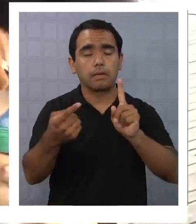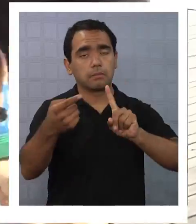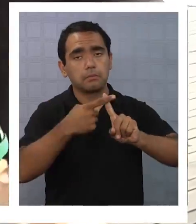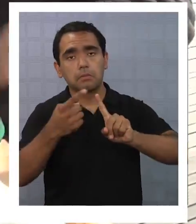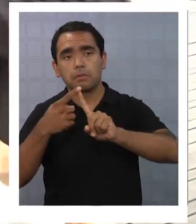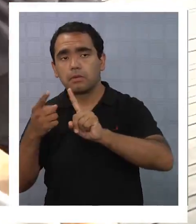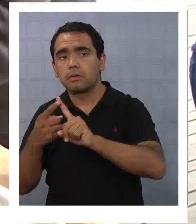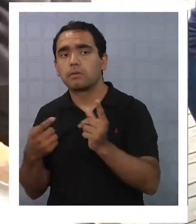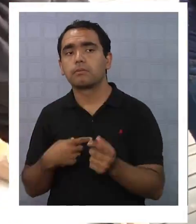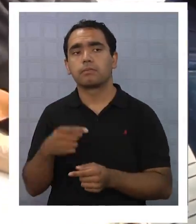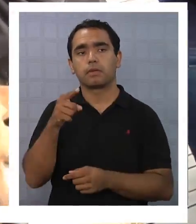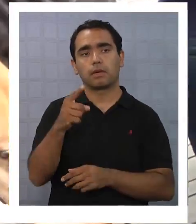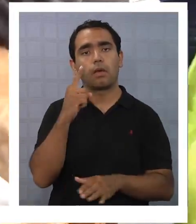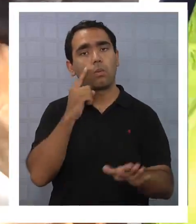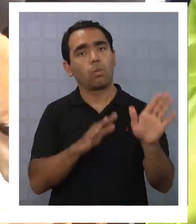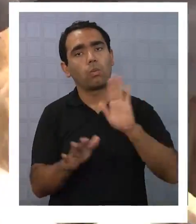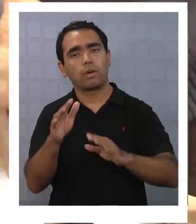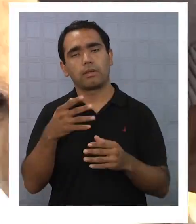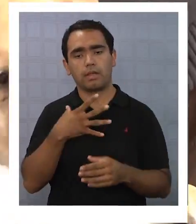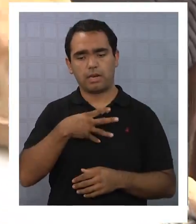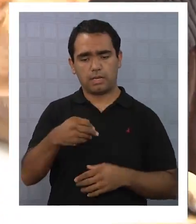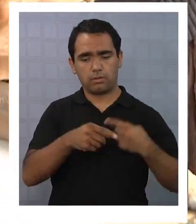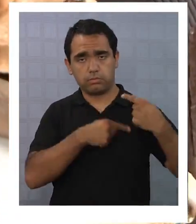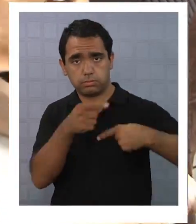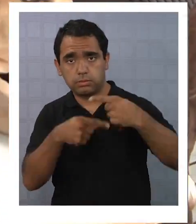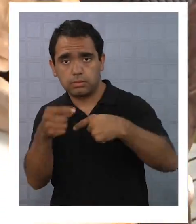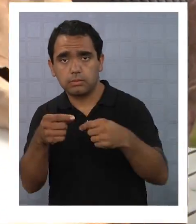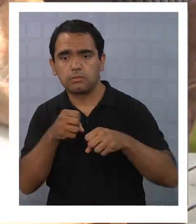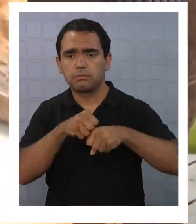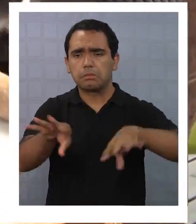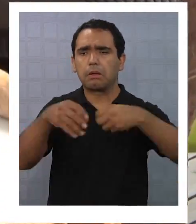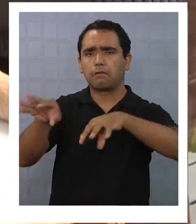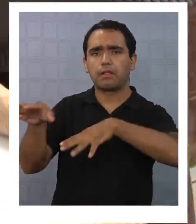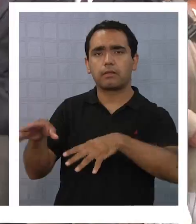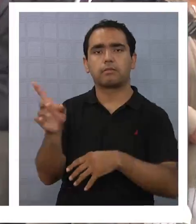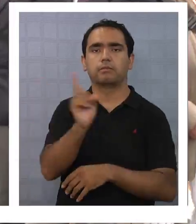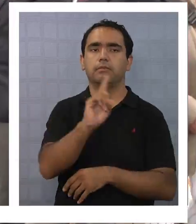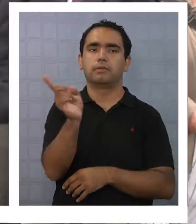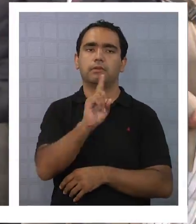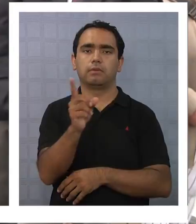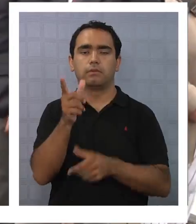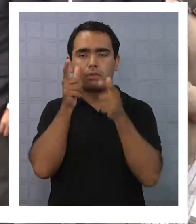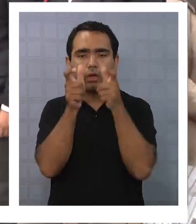iniciativa, para evitar la reproducción y el abandono de mascotas en la calle.